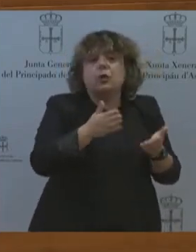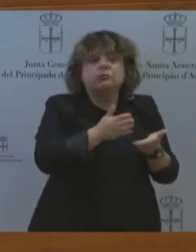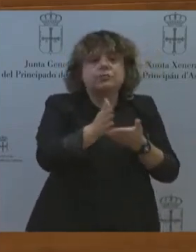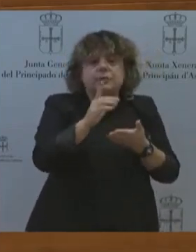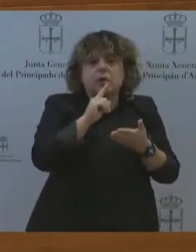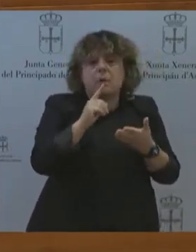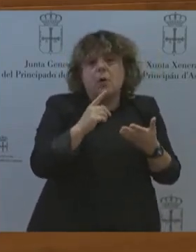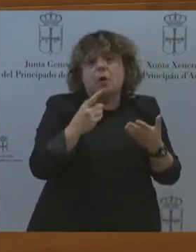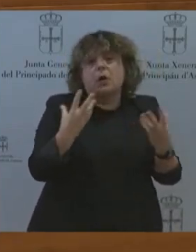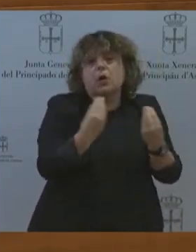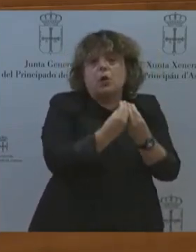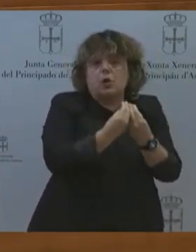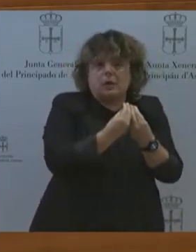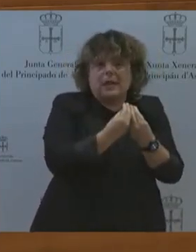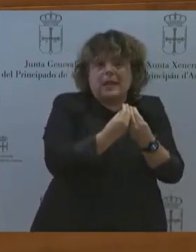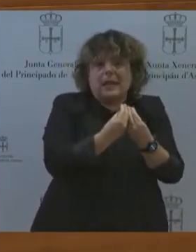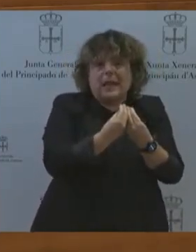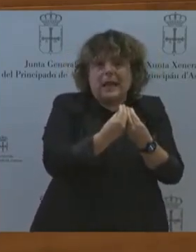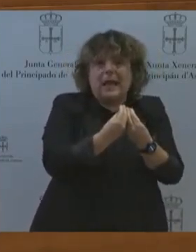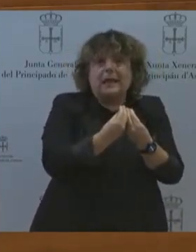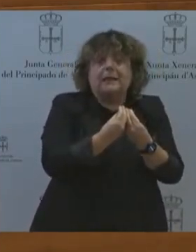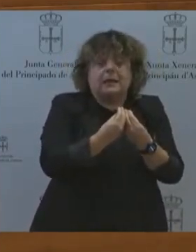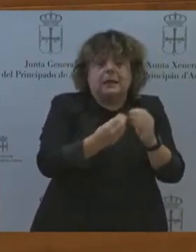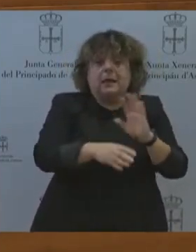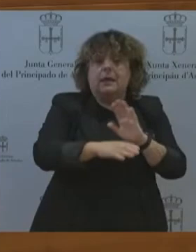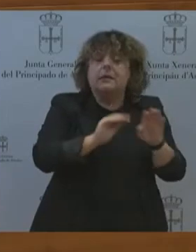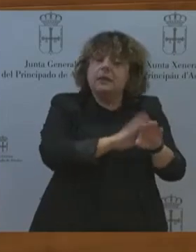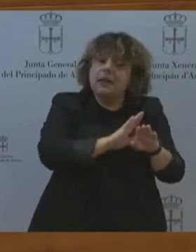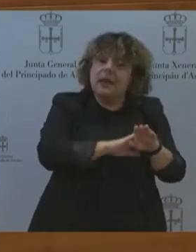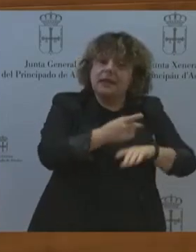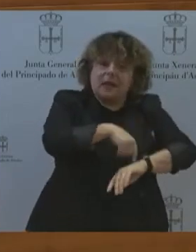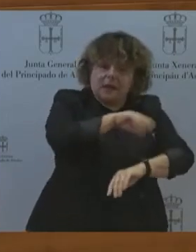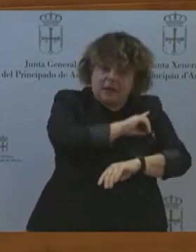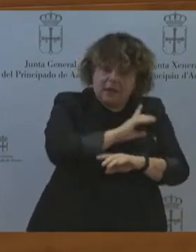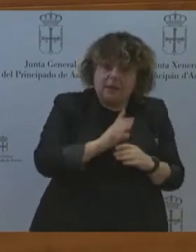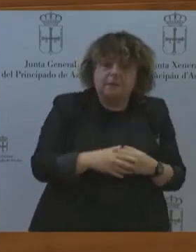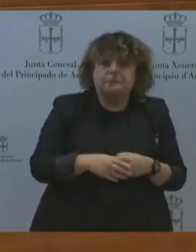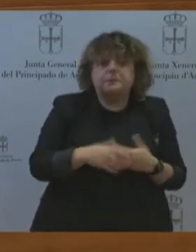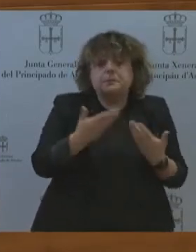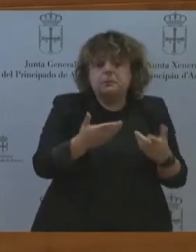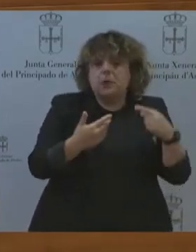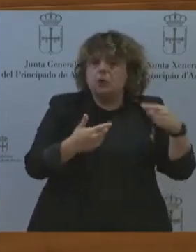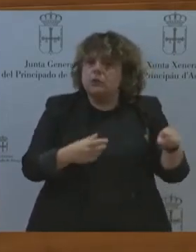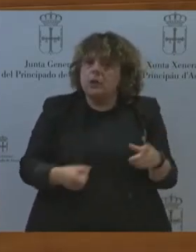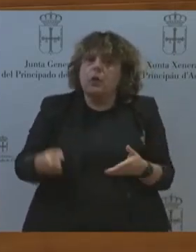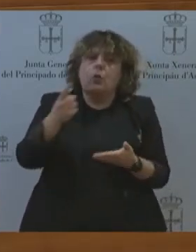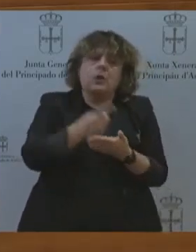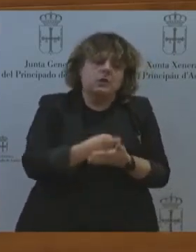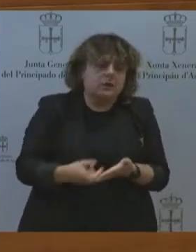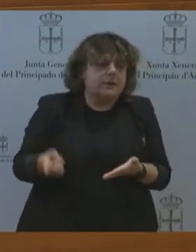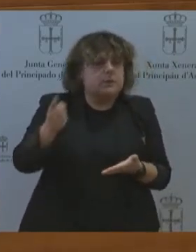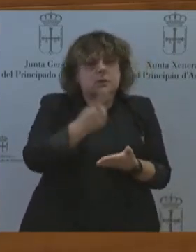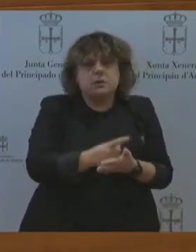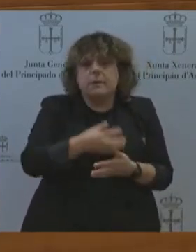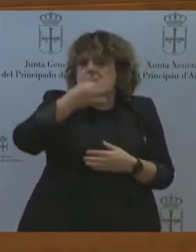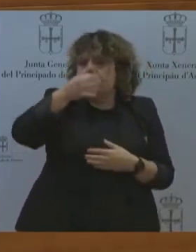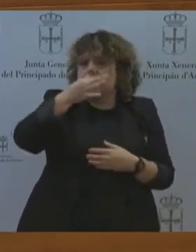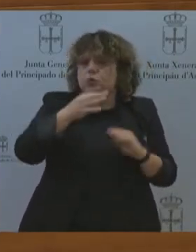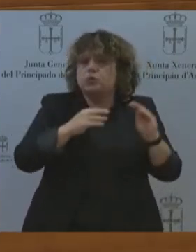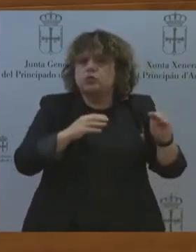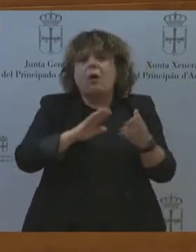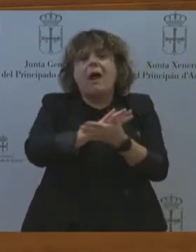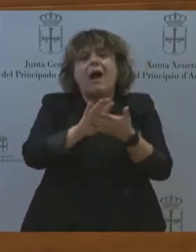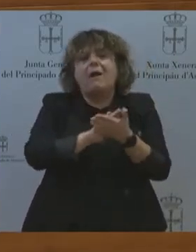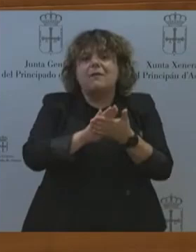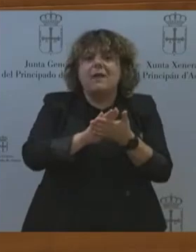Así, mientras una y otra vez hasta ahora se le ha llenado la boca en sus intervenciones, hablando de moderación política o de respeto hacia las